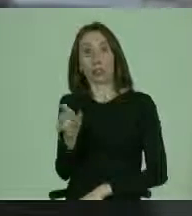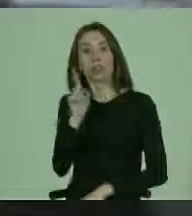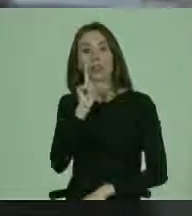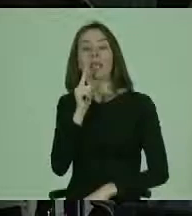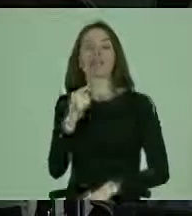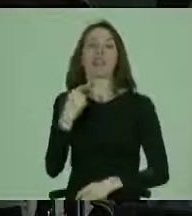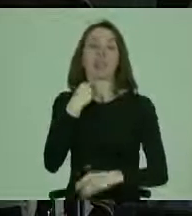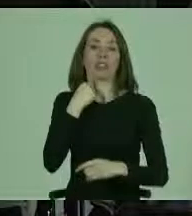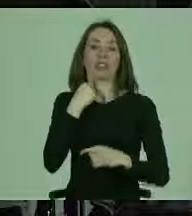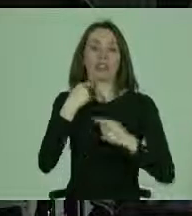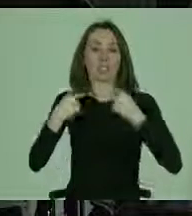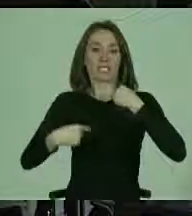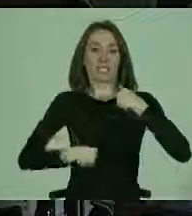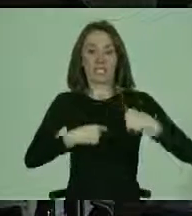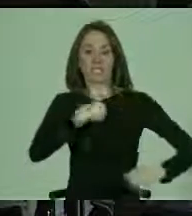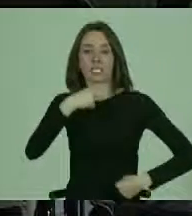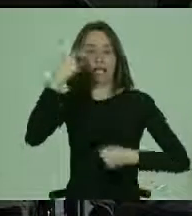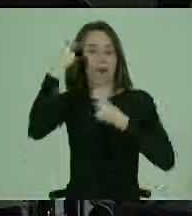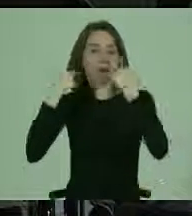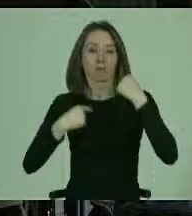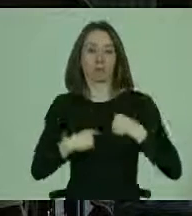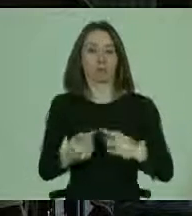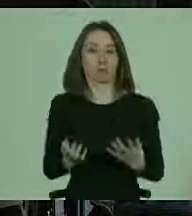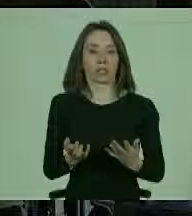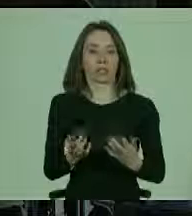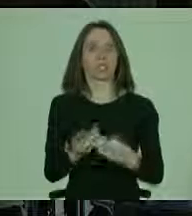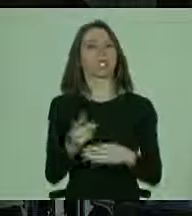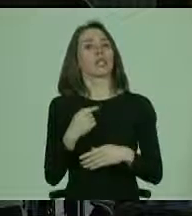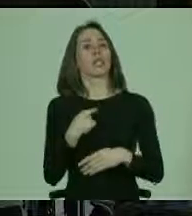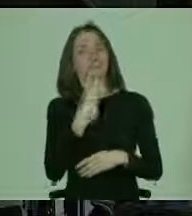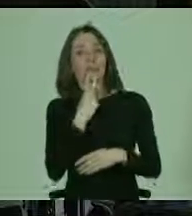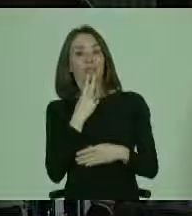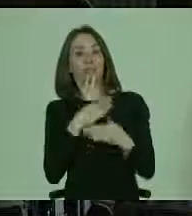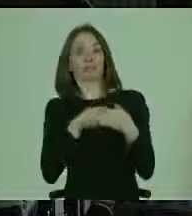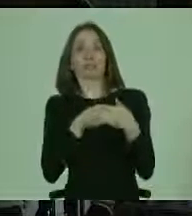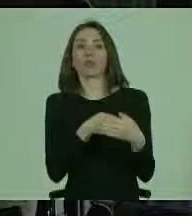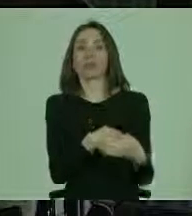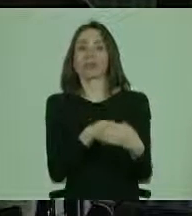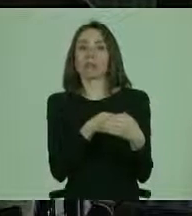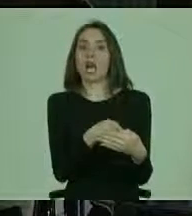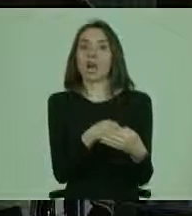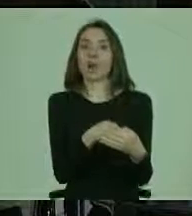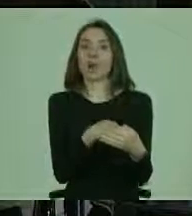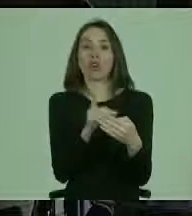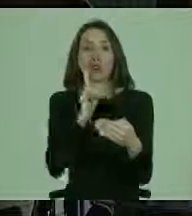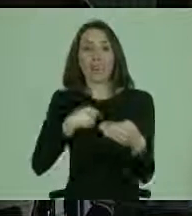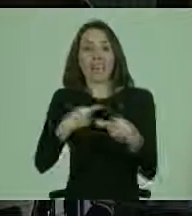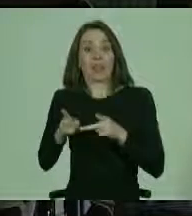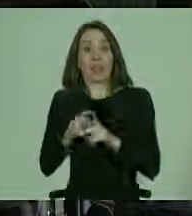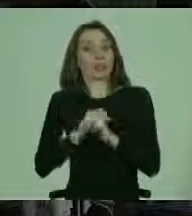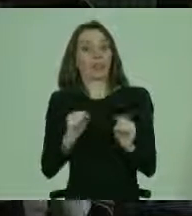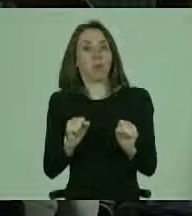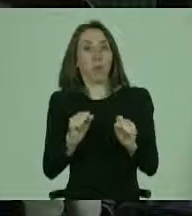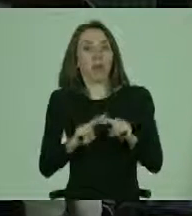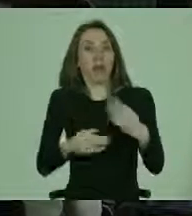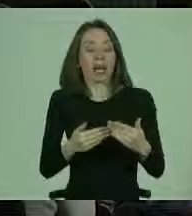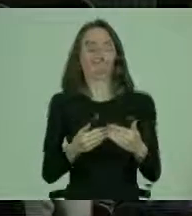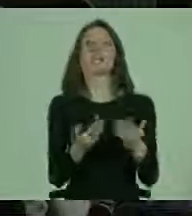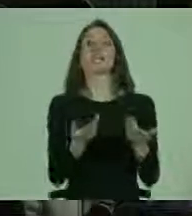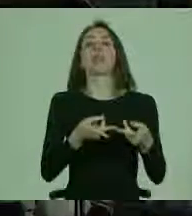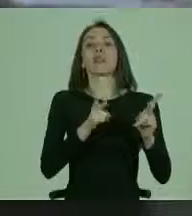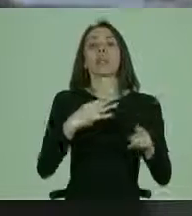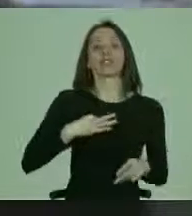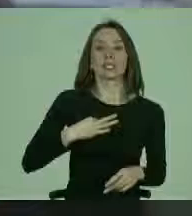deficiencia en distintos planos tiene obstáculos para el ejercicio de derechos civiles, políticos,